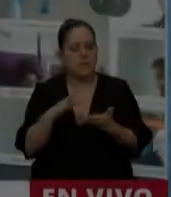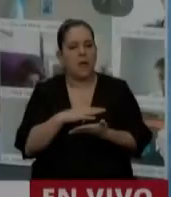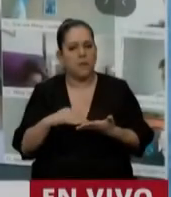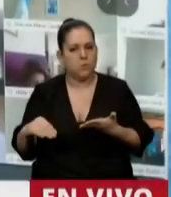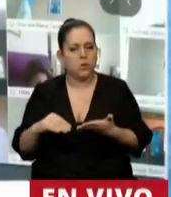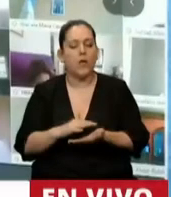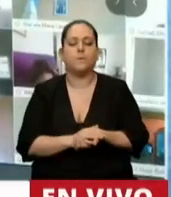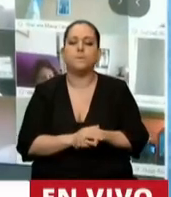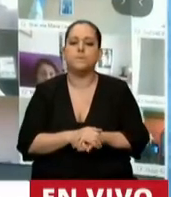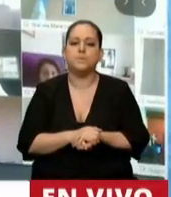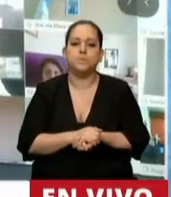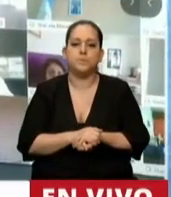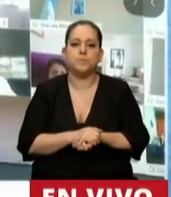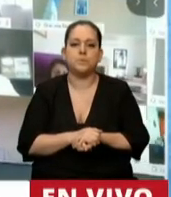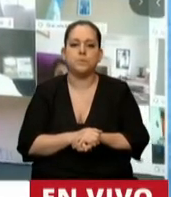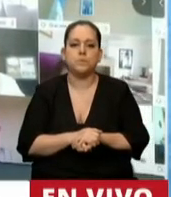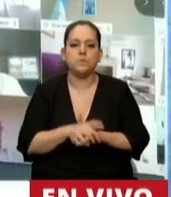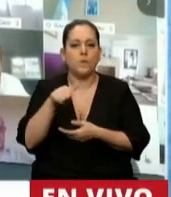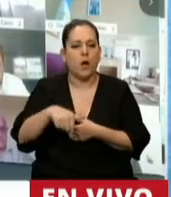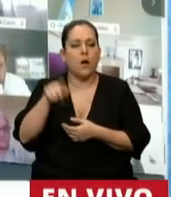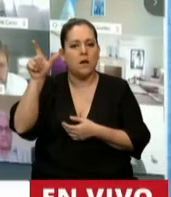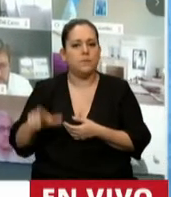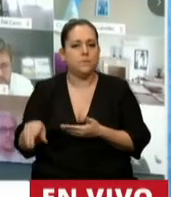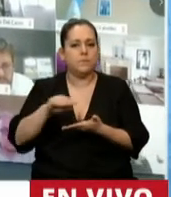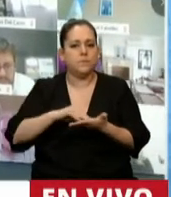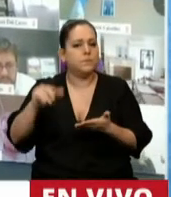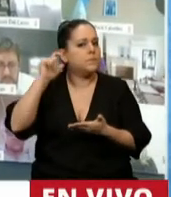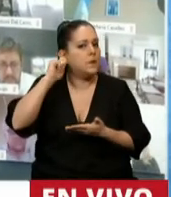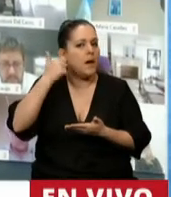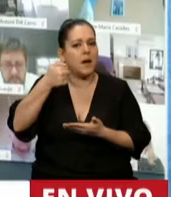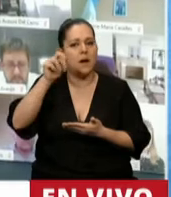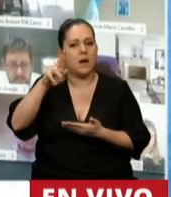Tiene la palabra el diputado Alejandro García.